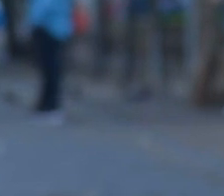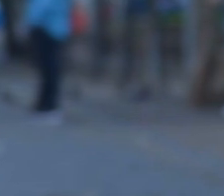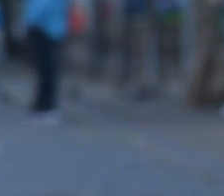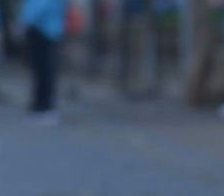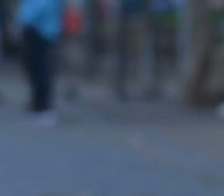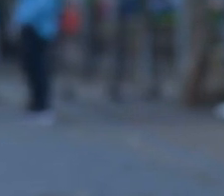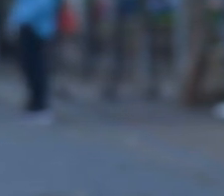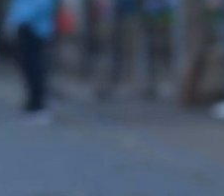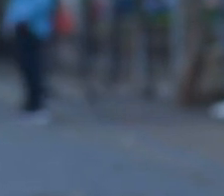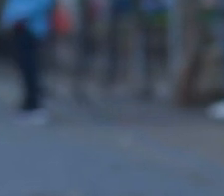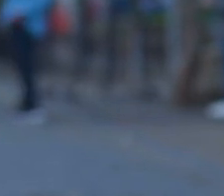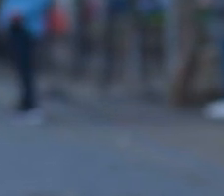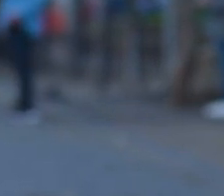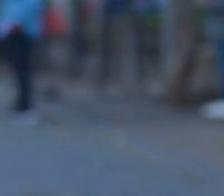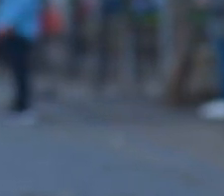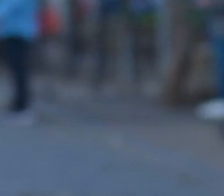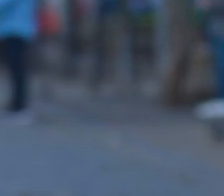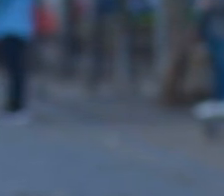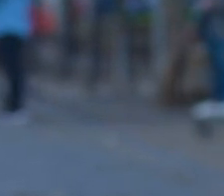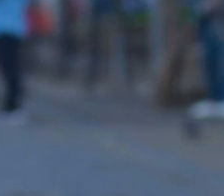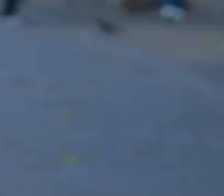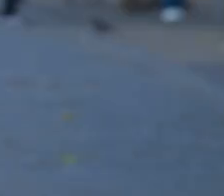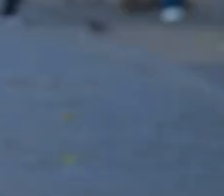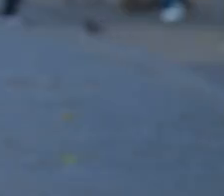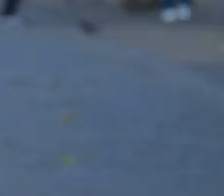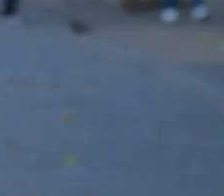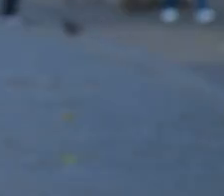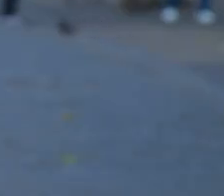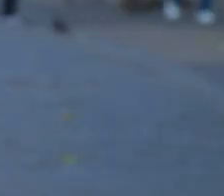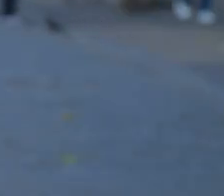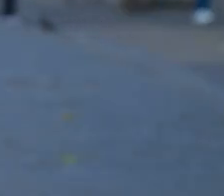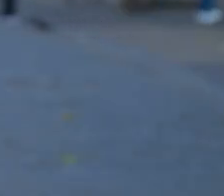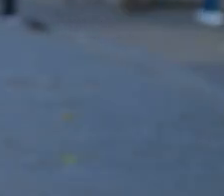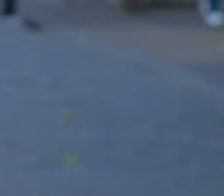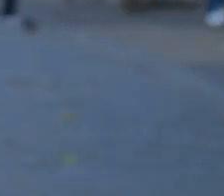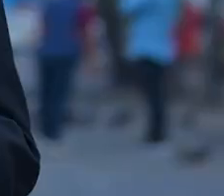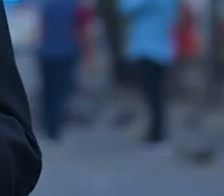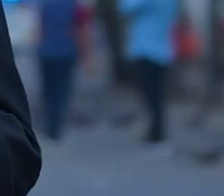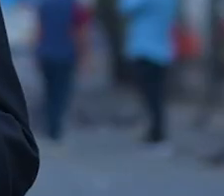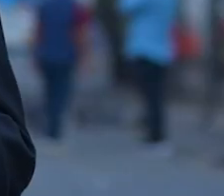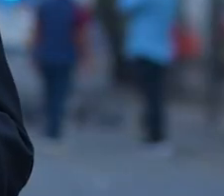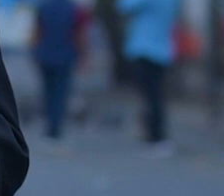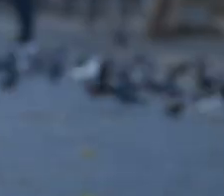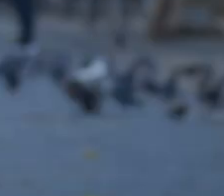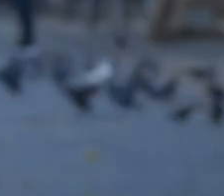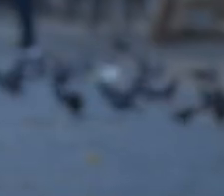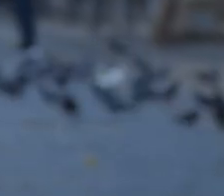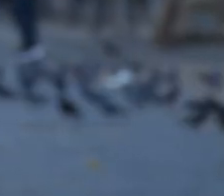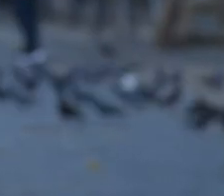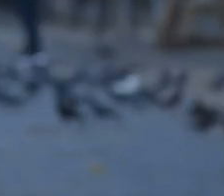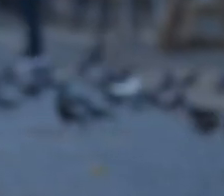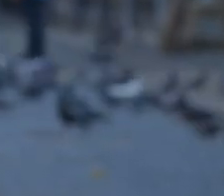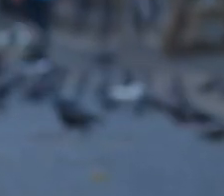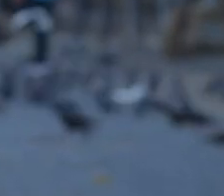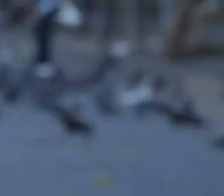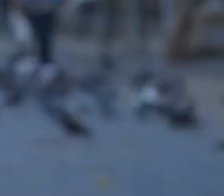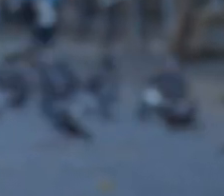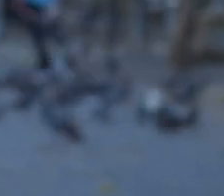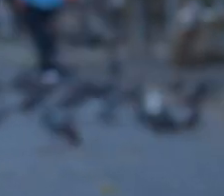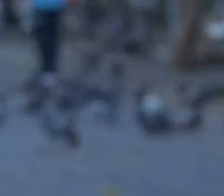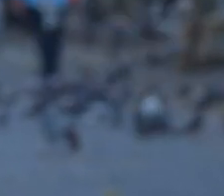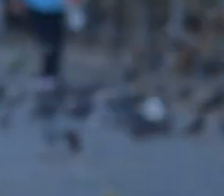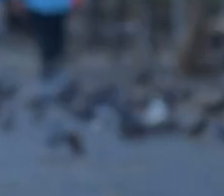% al precio de la factura mensual y eso va a estar en vigor desde ahora hasta diciembre no los vamos a dejar